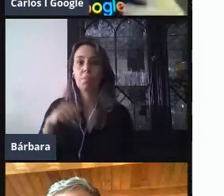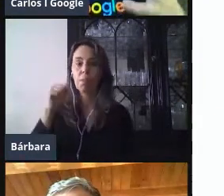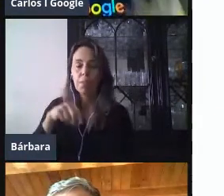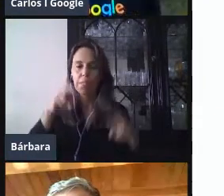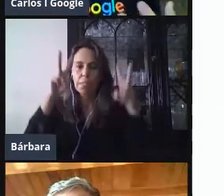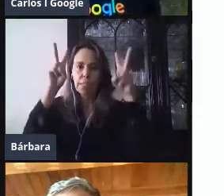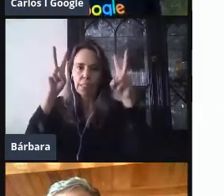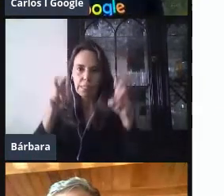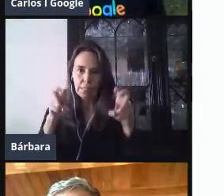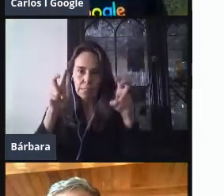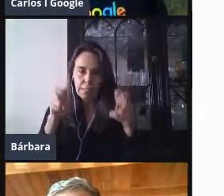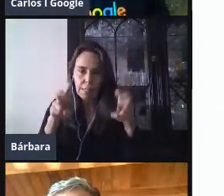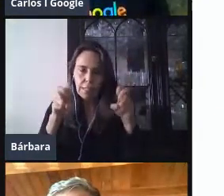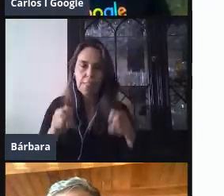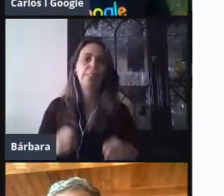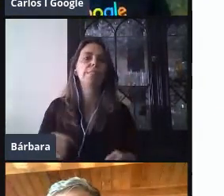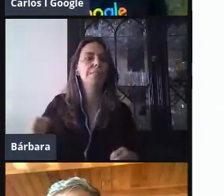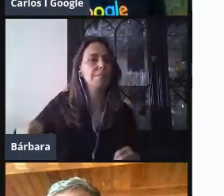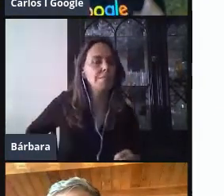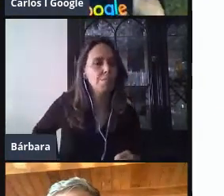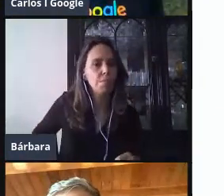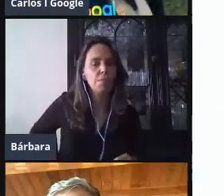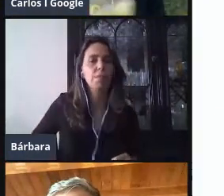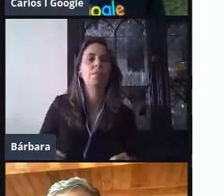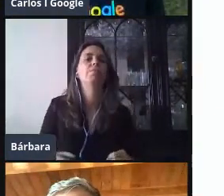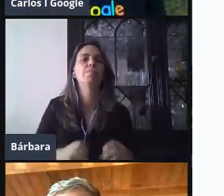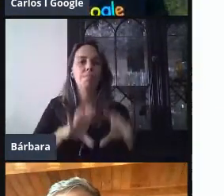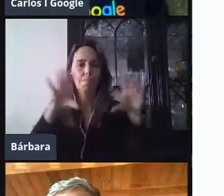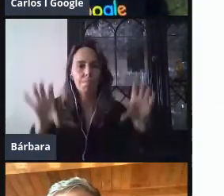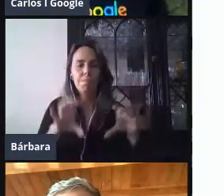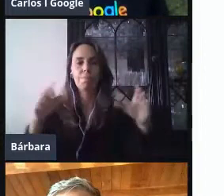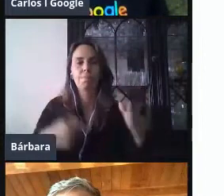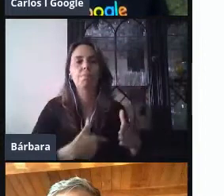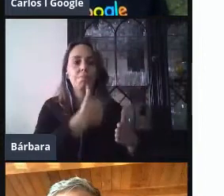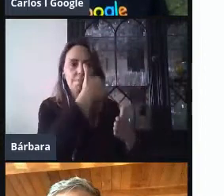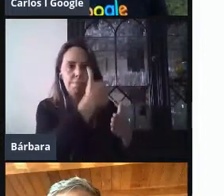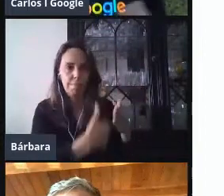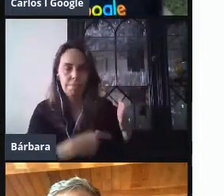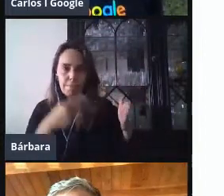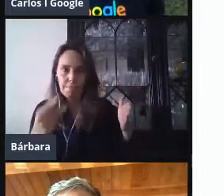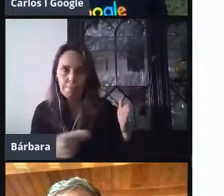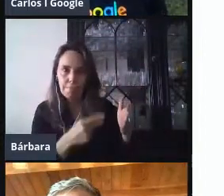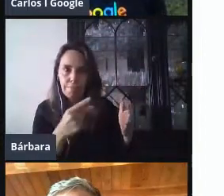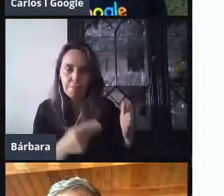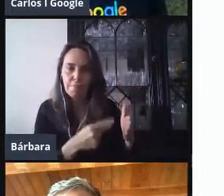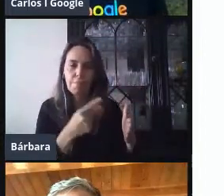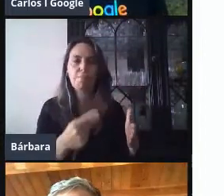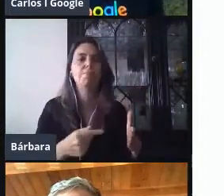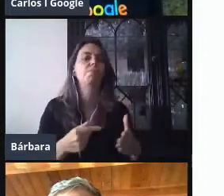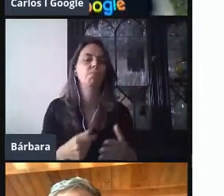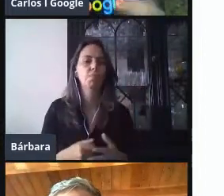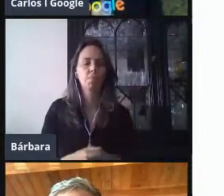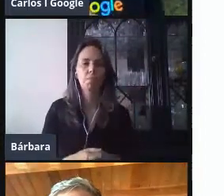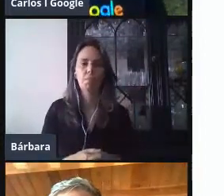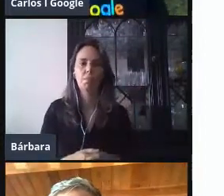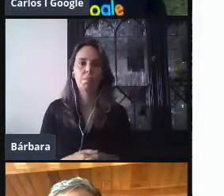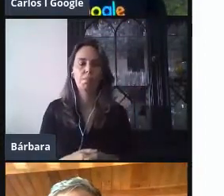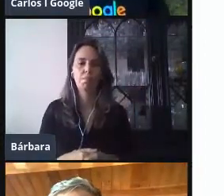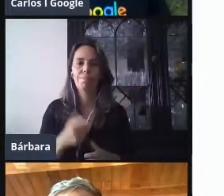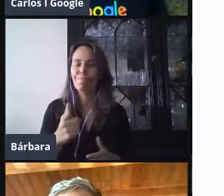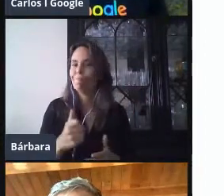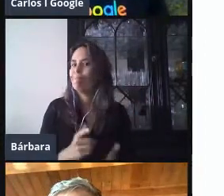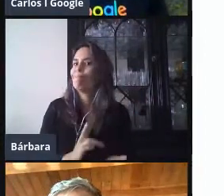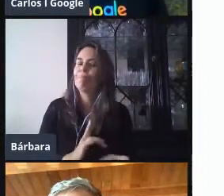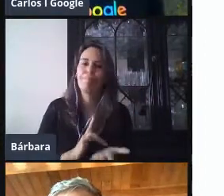muy, muy interesante. Se llama Formularios de Google. Es un tema fascinante ya que va a apoyarles